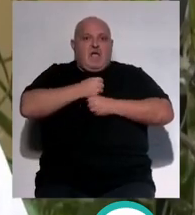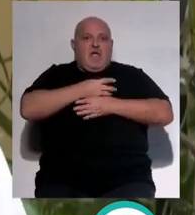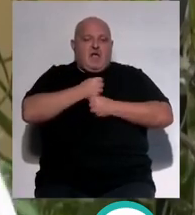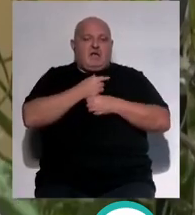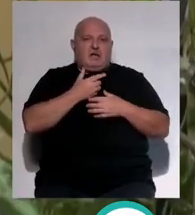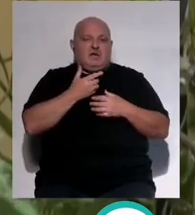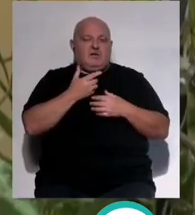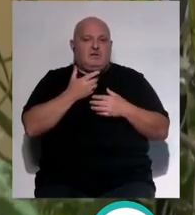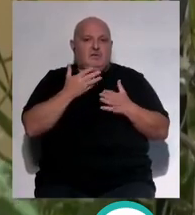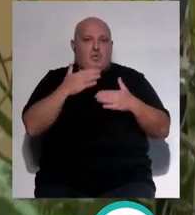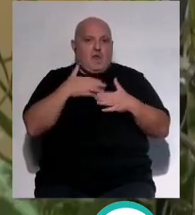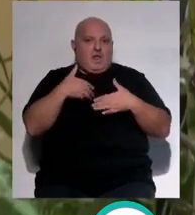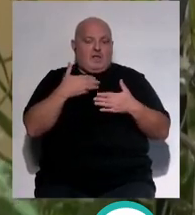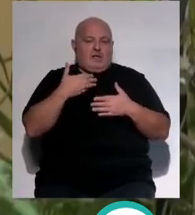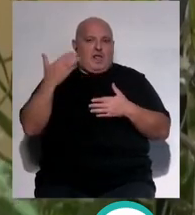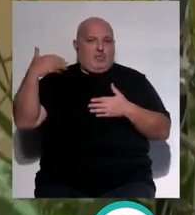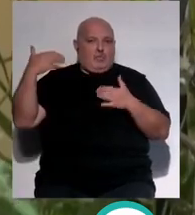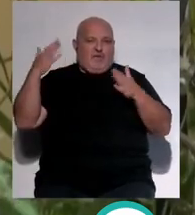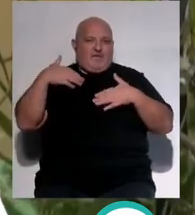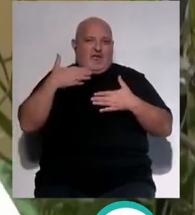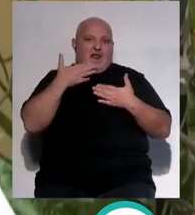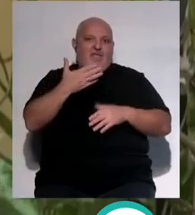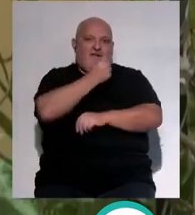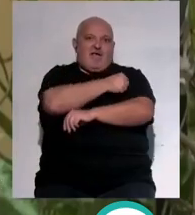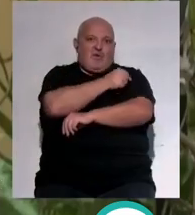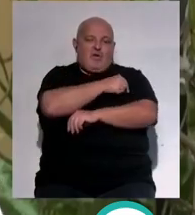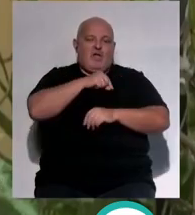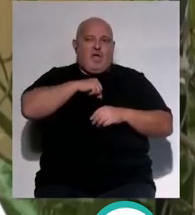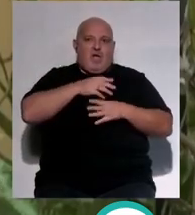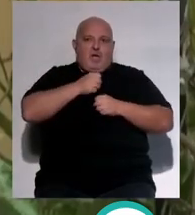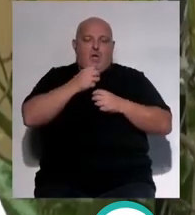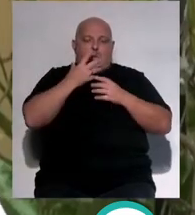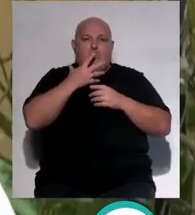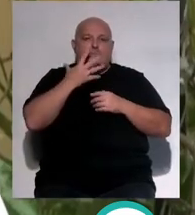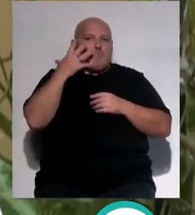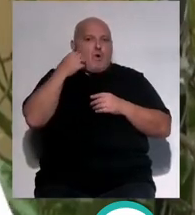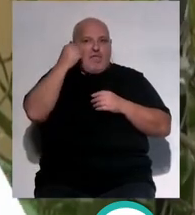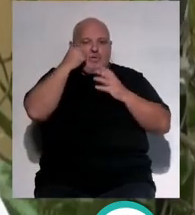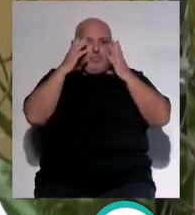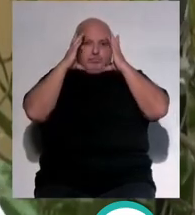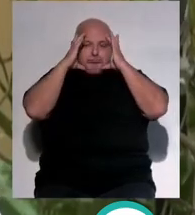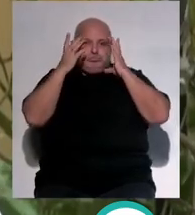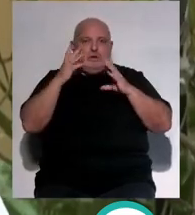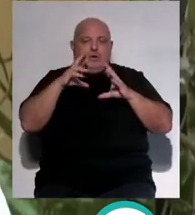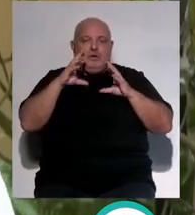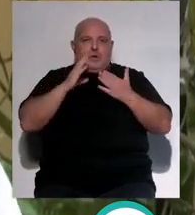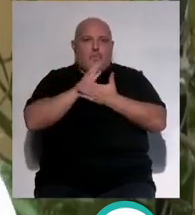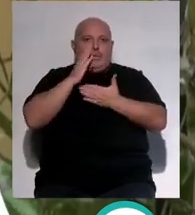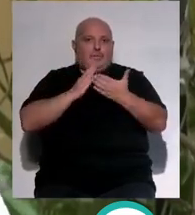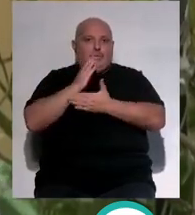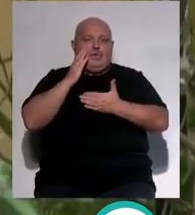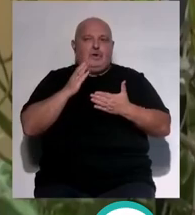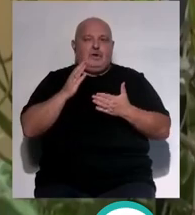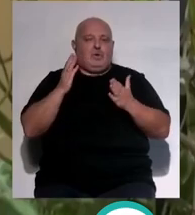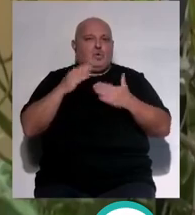nada para ofrecerle, es decir, vemos a niños asfixiados, morados, con pausas de respiración, y no tenemos